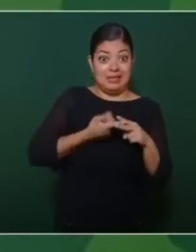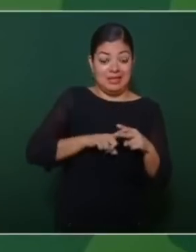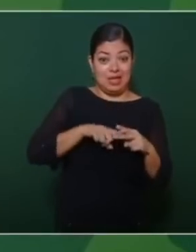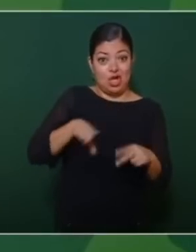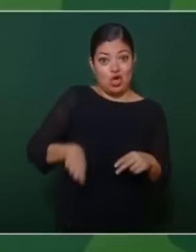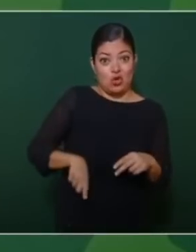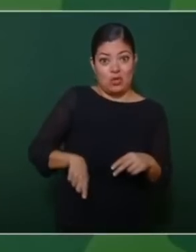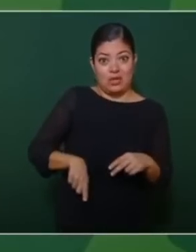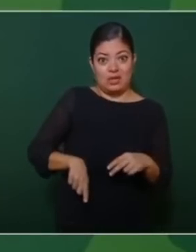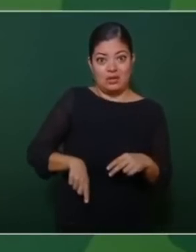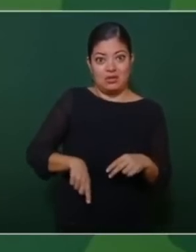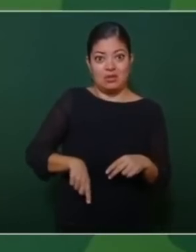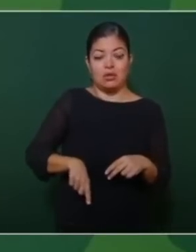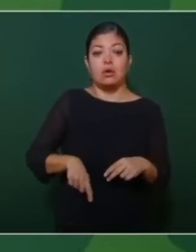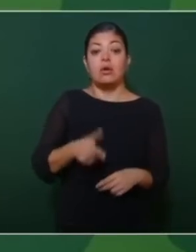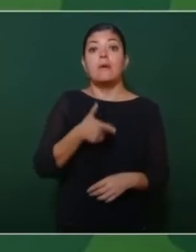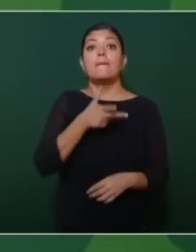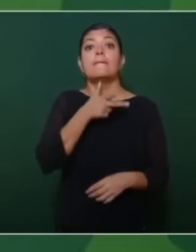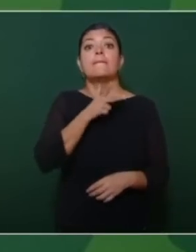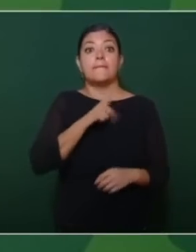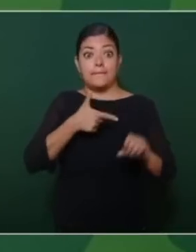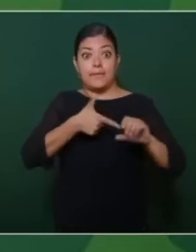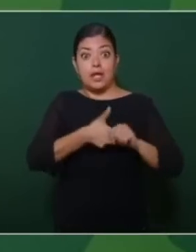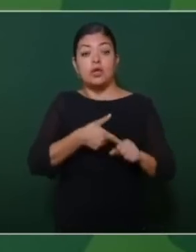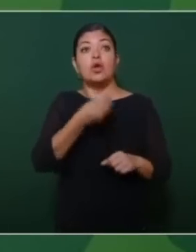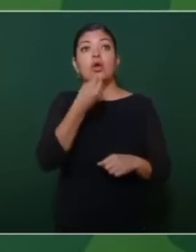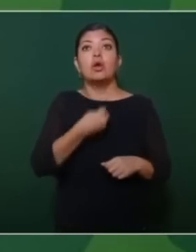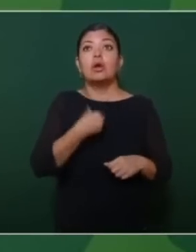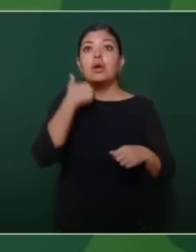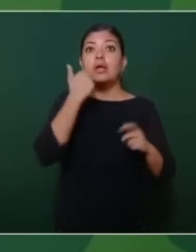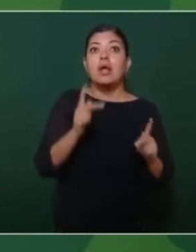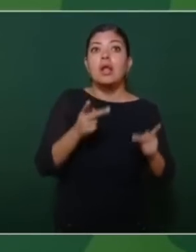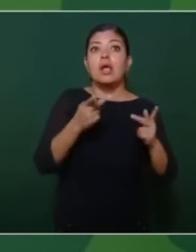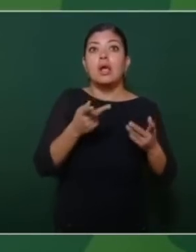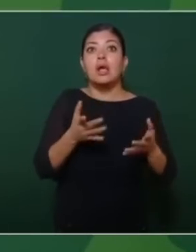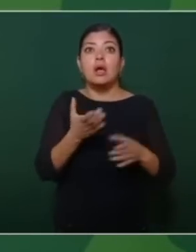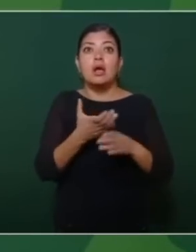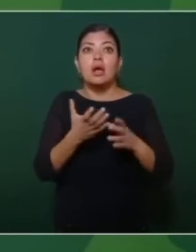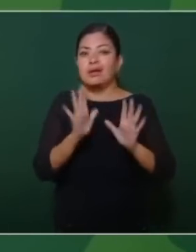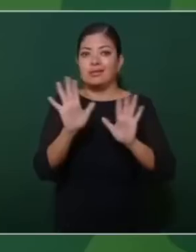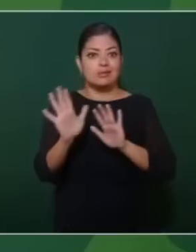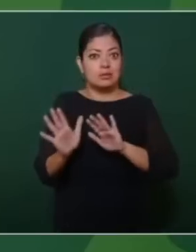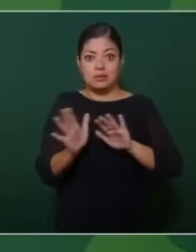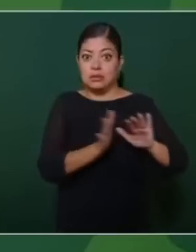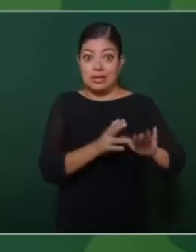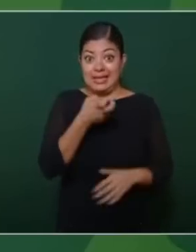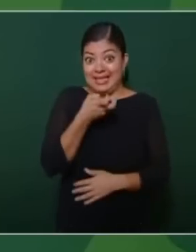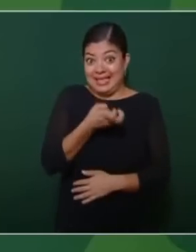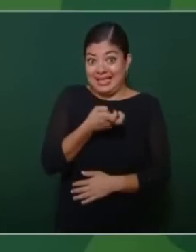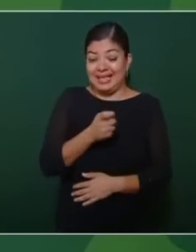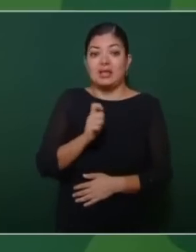el petróleo, que eso nos llevó